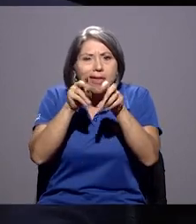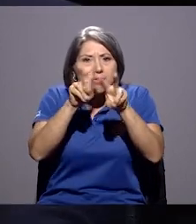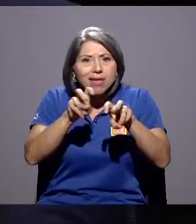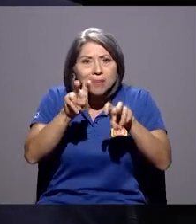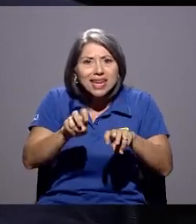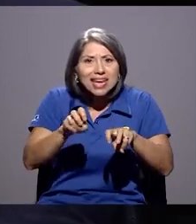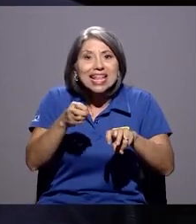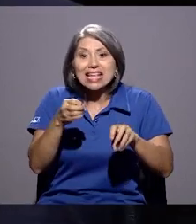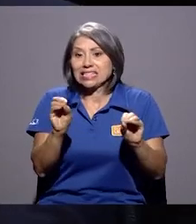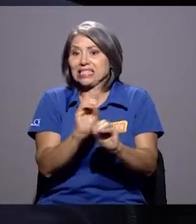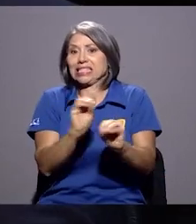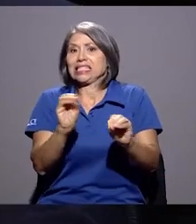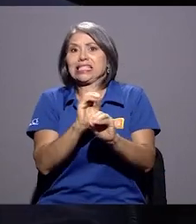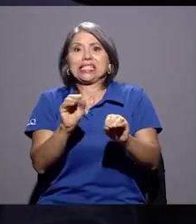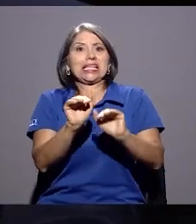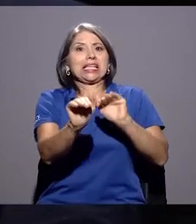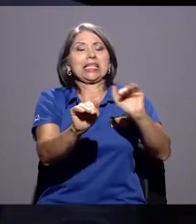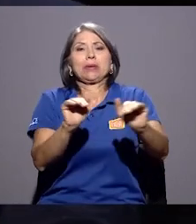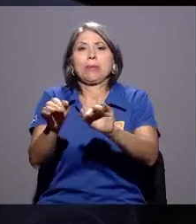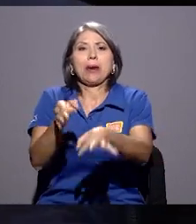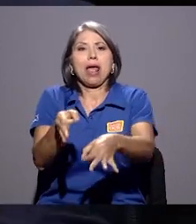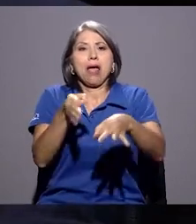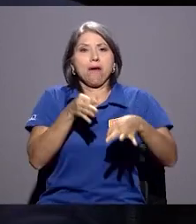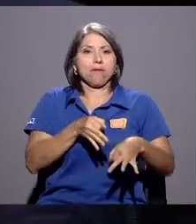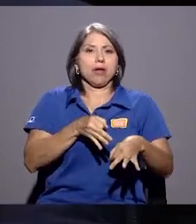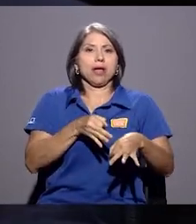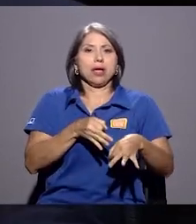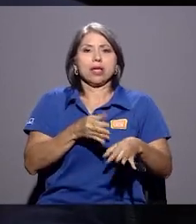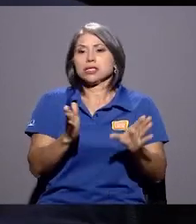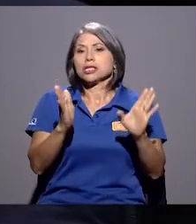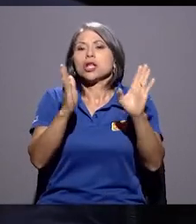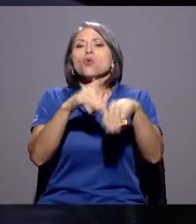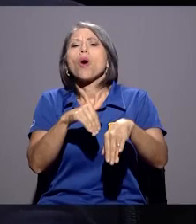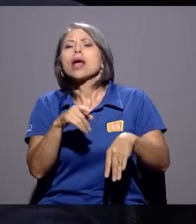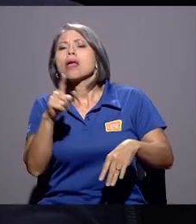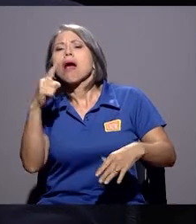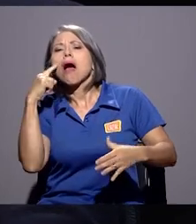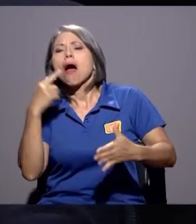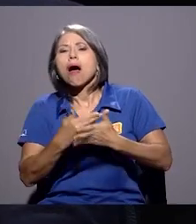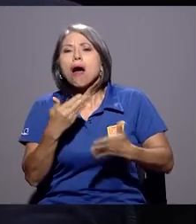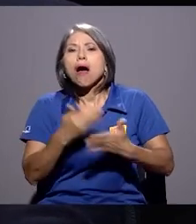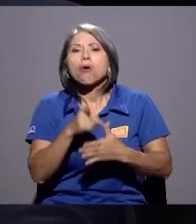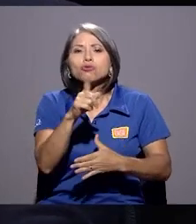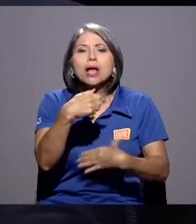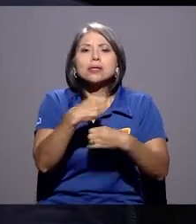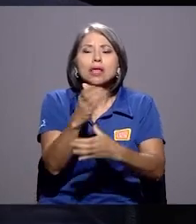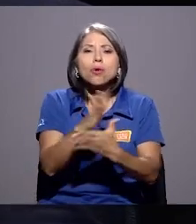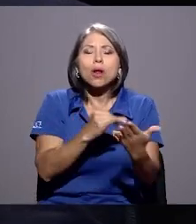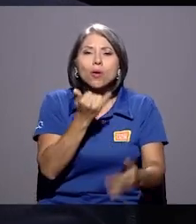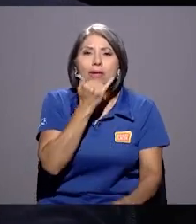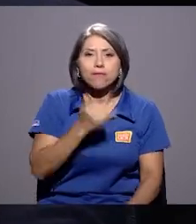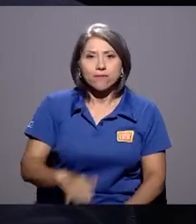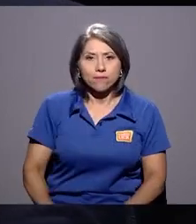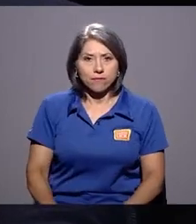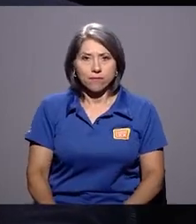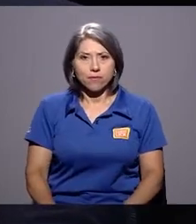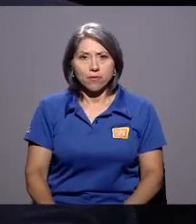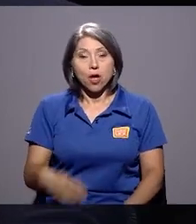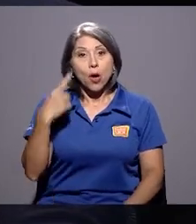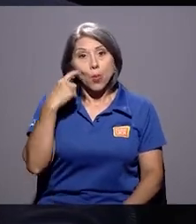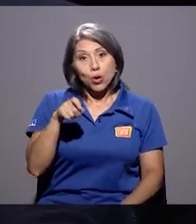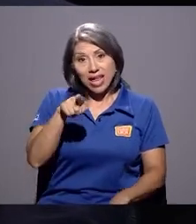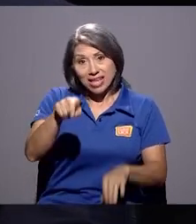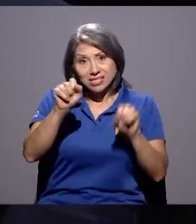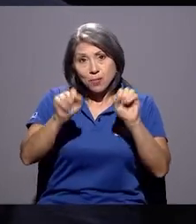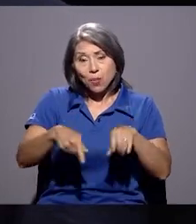y sin una condición, digamos, que refleje que estás haciendo algo equivocado. Porque ahí se